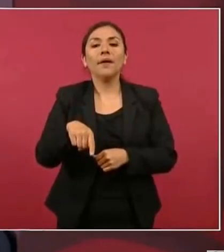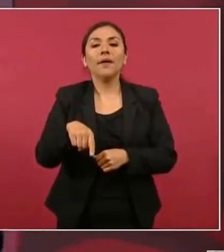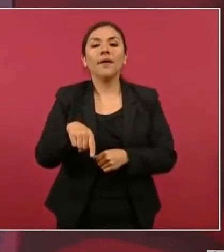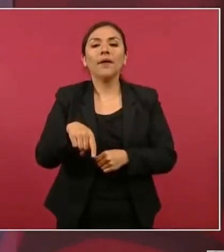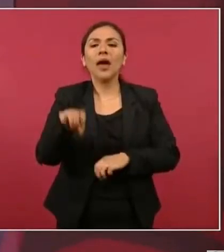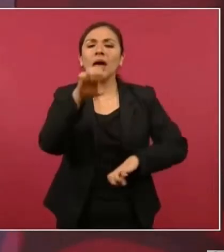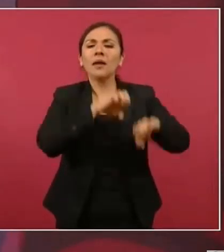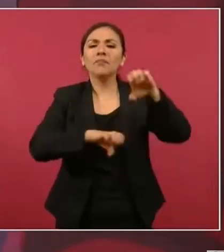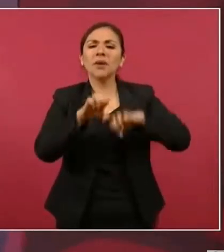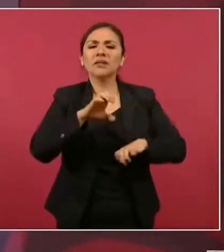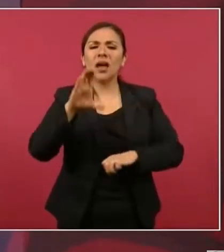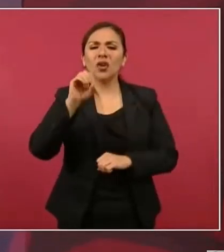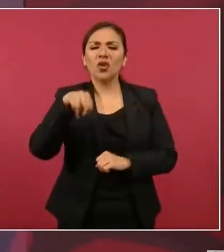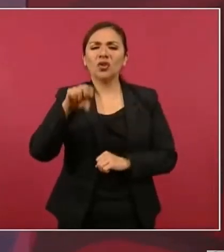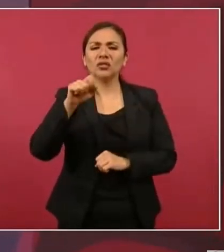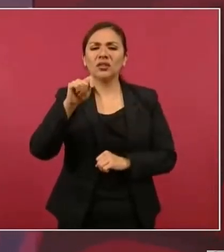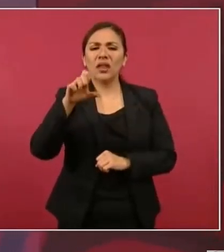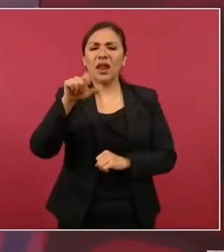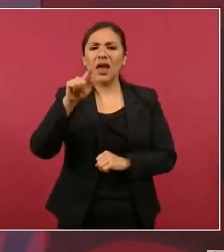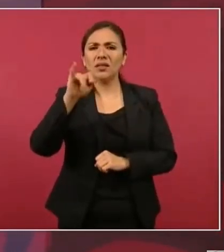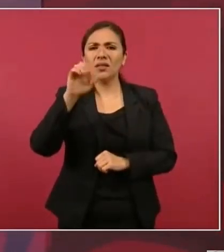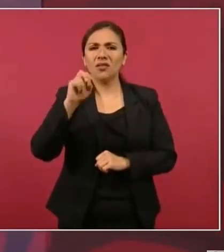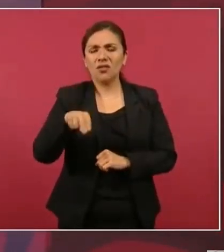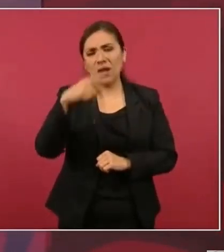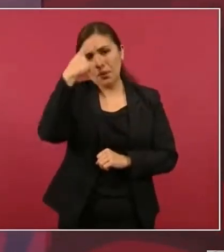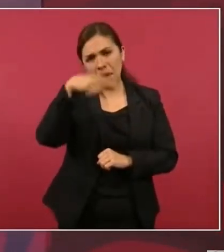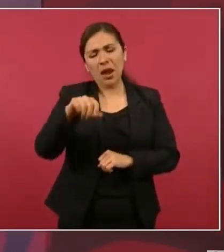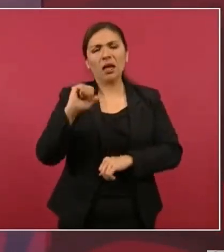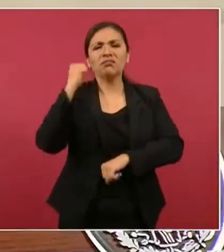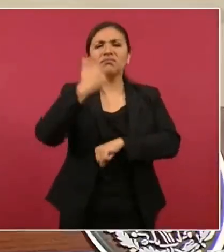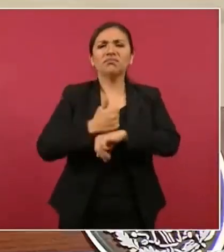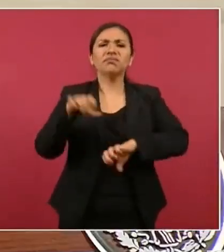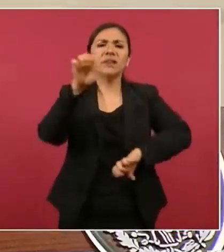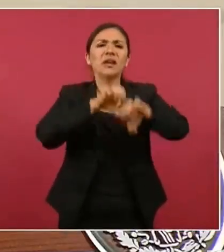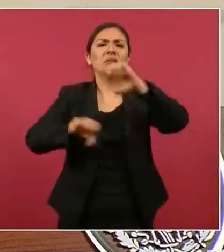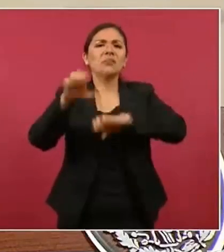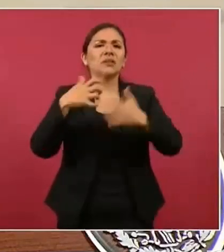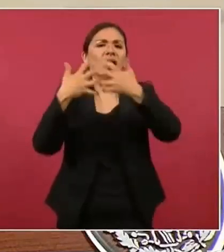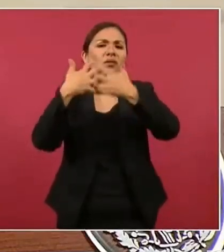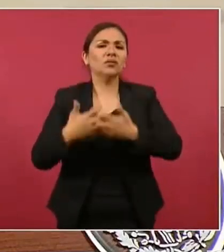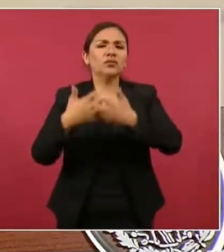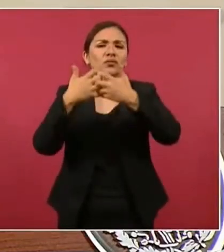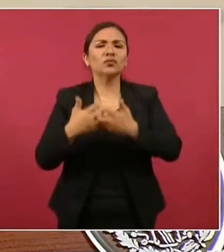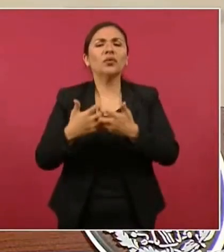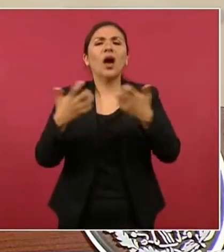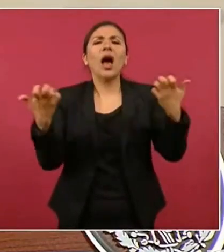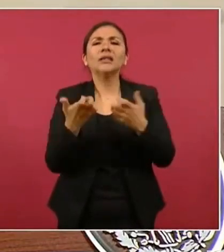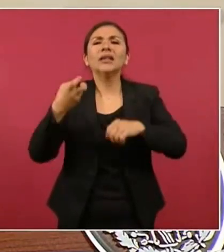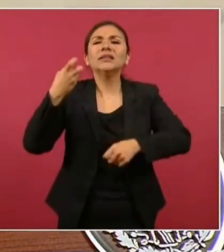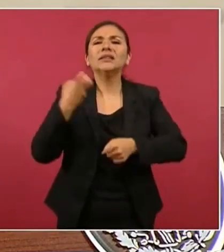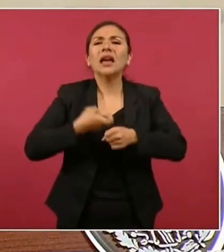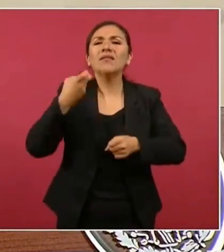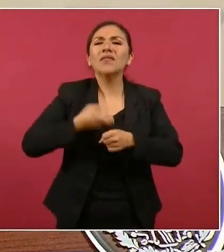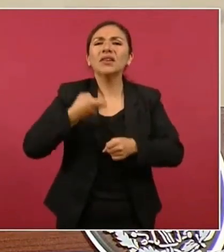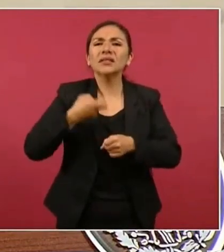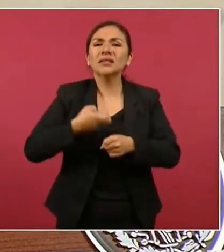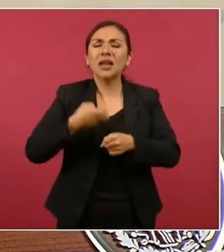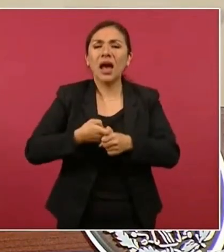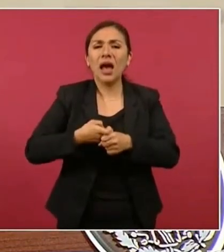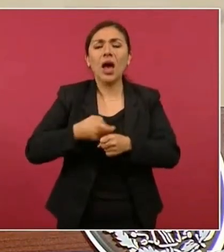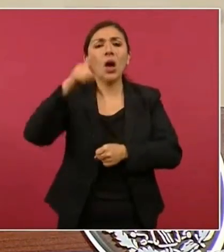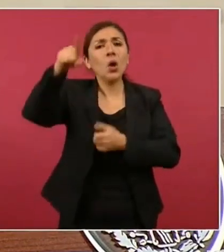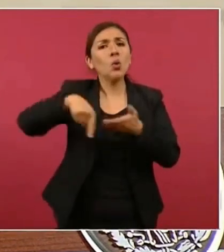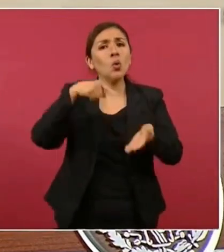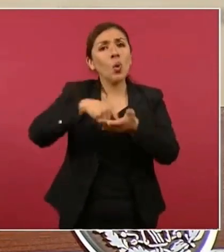para poner una planta cervecera en